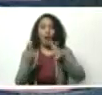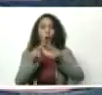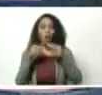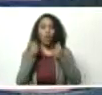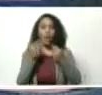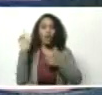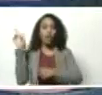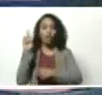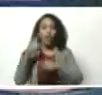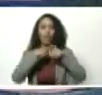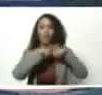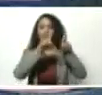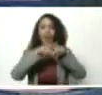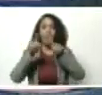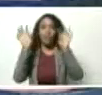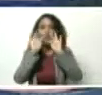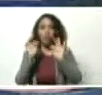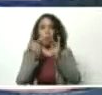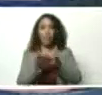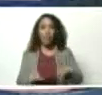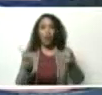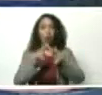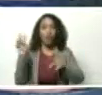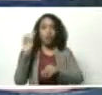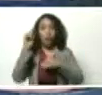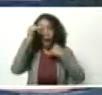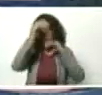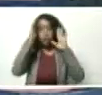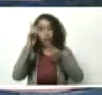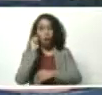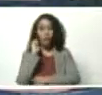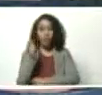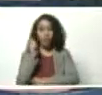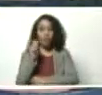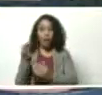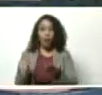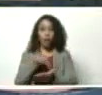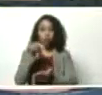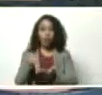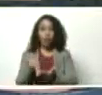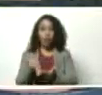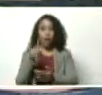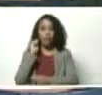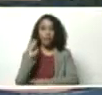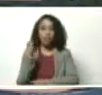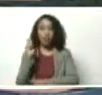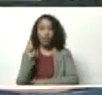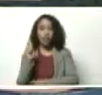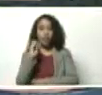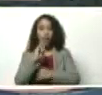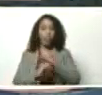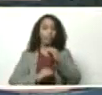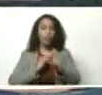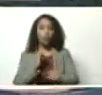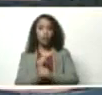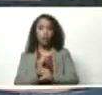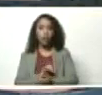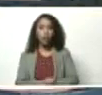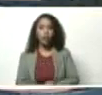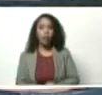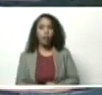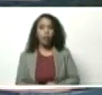Hay diversas bolsas de valores de Venezuela. Atención a los inversionistas nacionales, inversionistas internacionales.